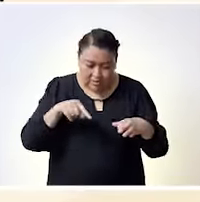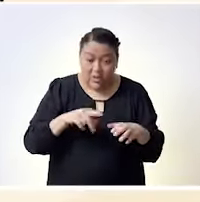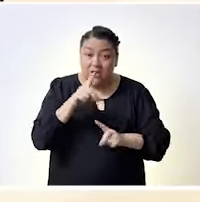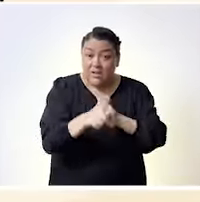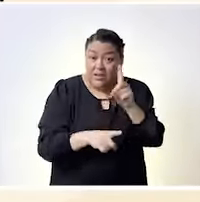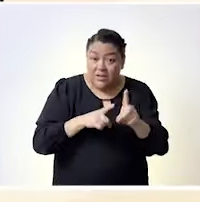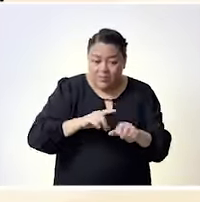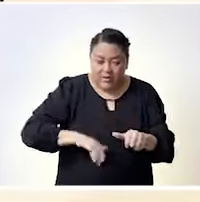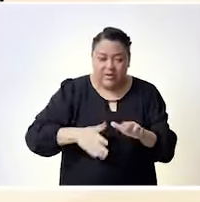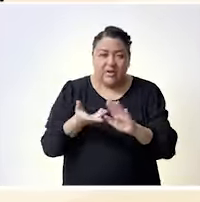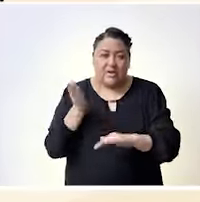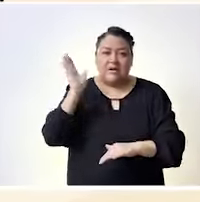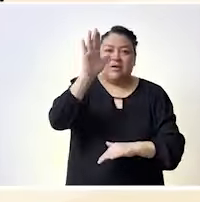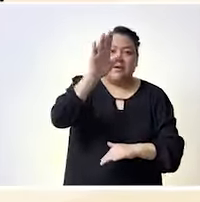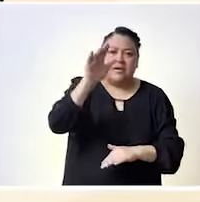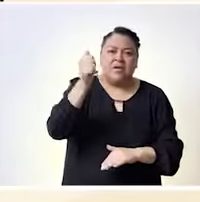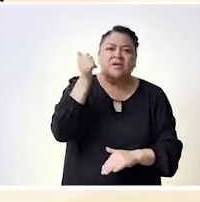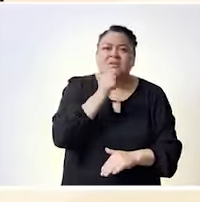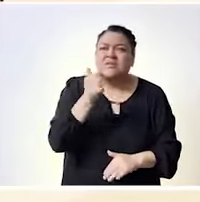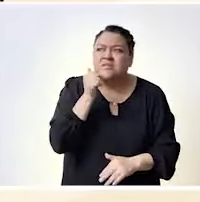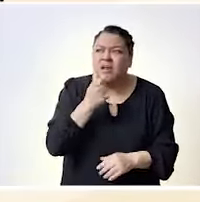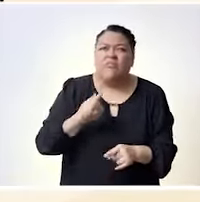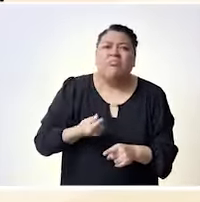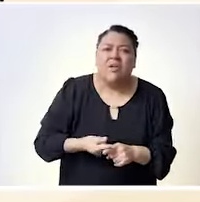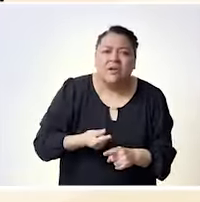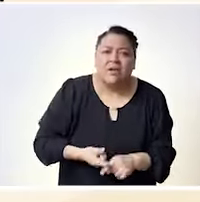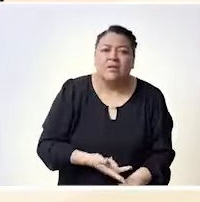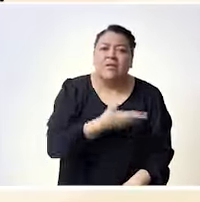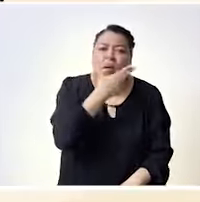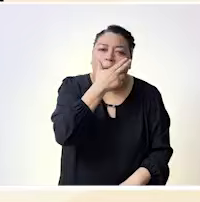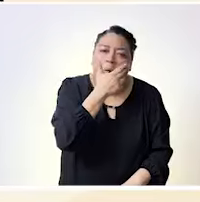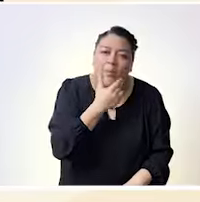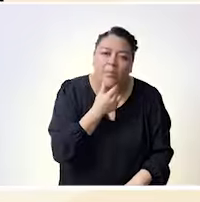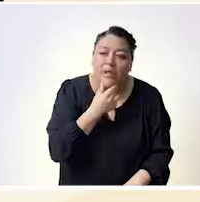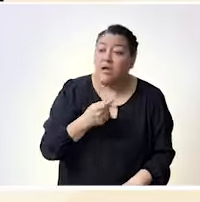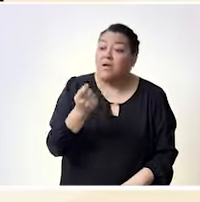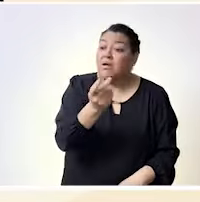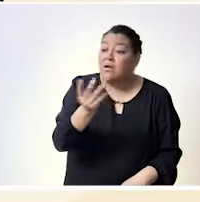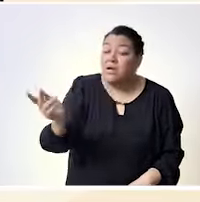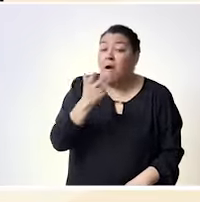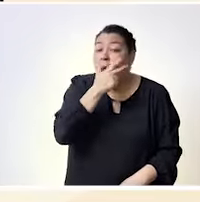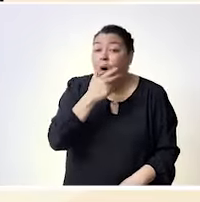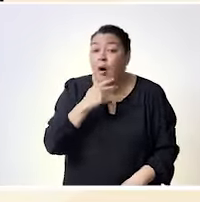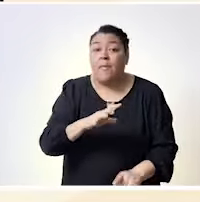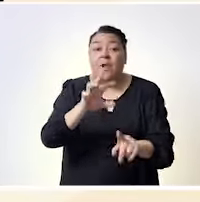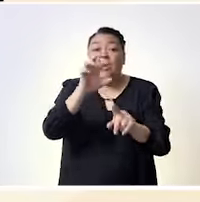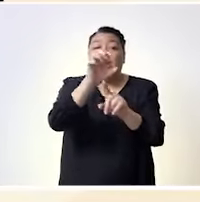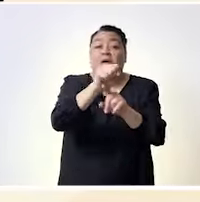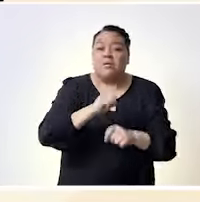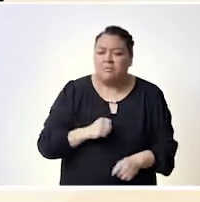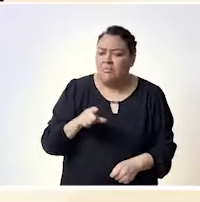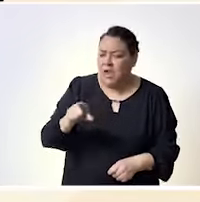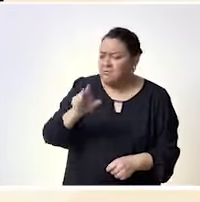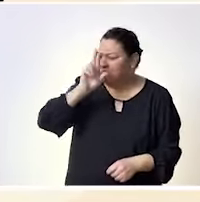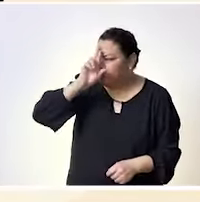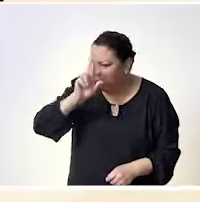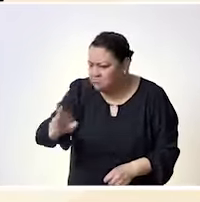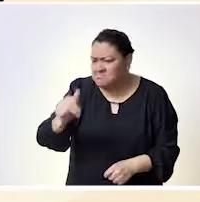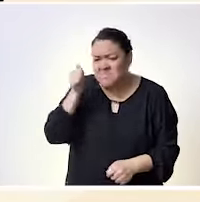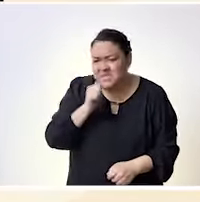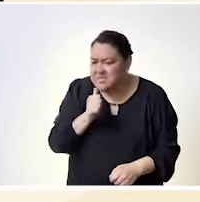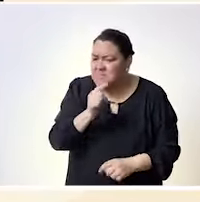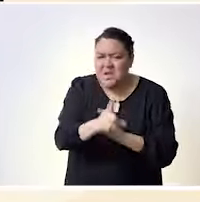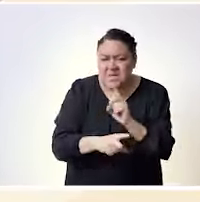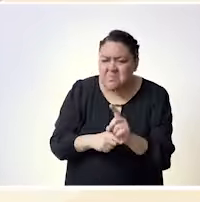se quite y podamos participar como debe de ser en una sociedad que es muy rica por todo el